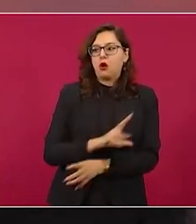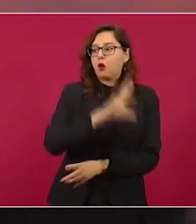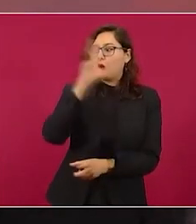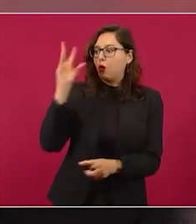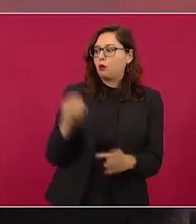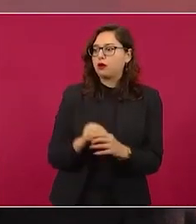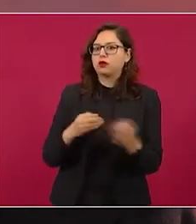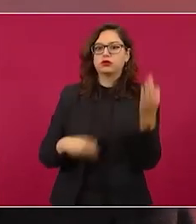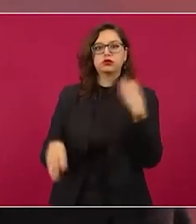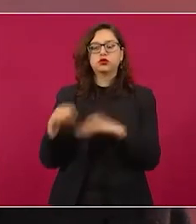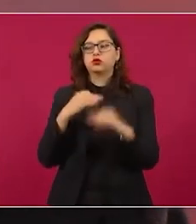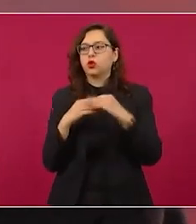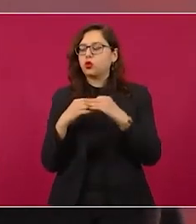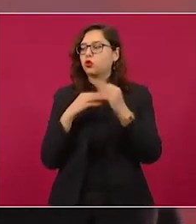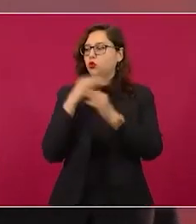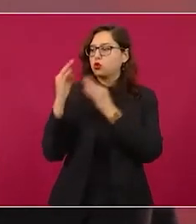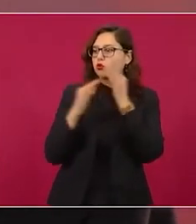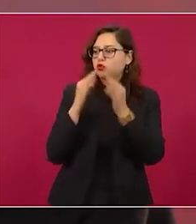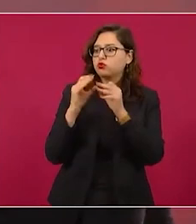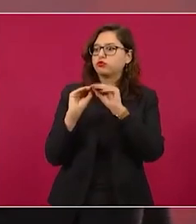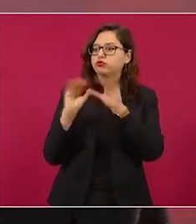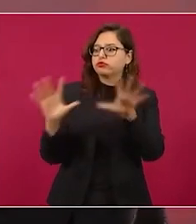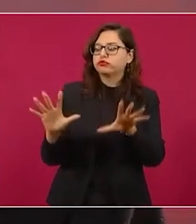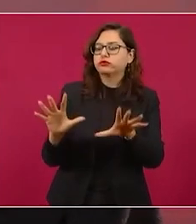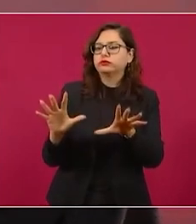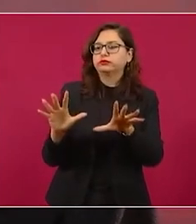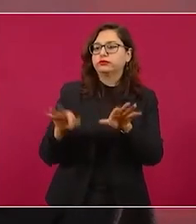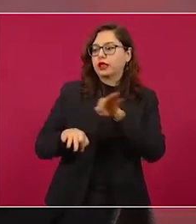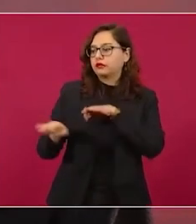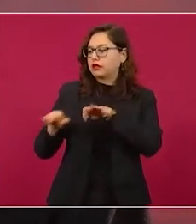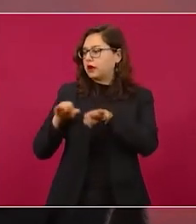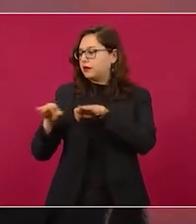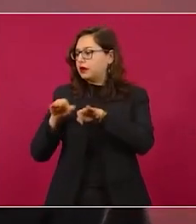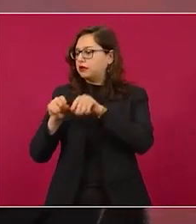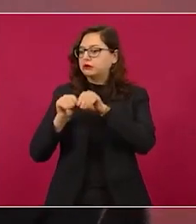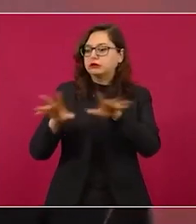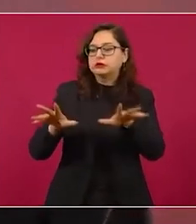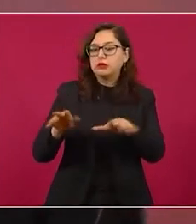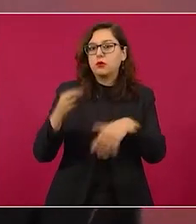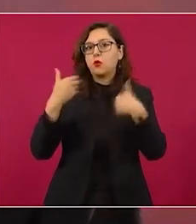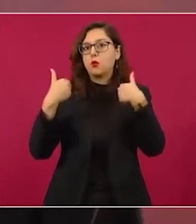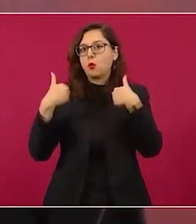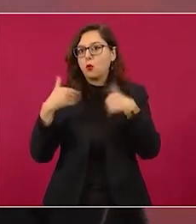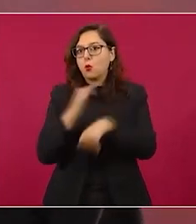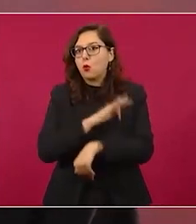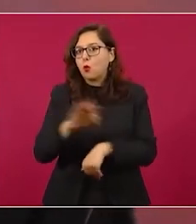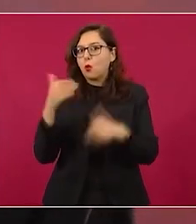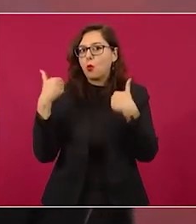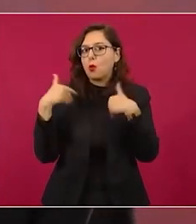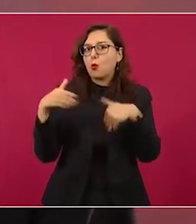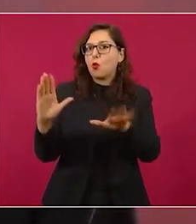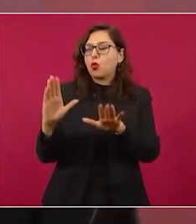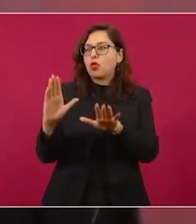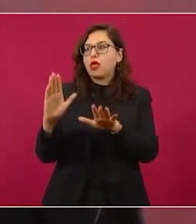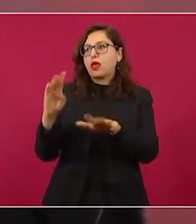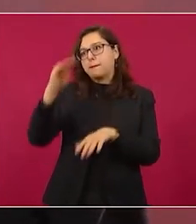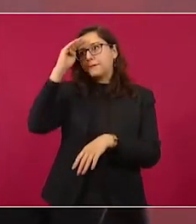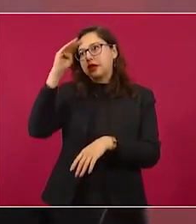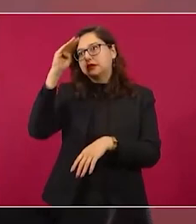avance en la obra del aeropuerto, ni lo de la refinería ni las obras.